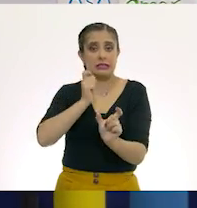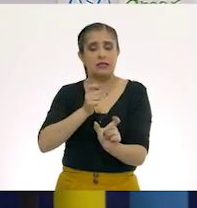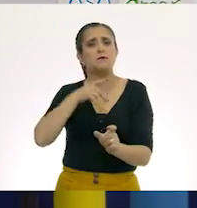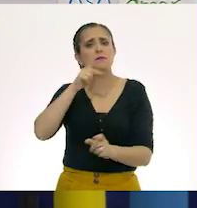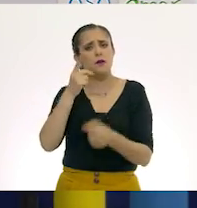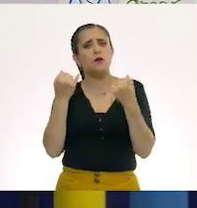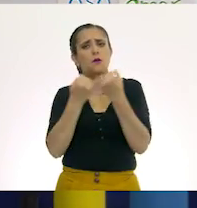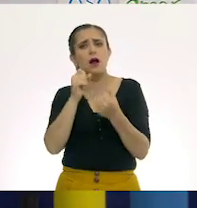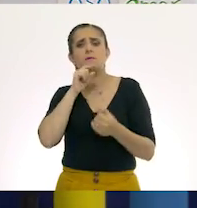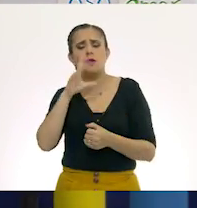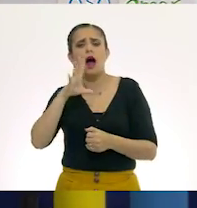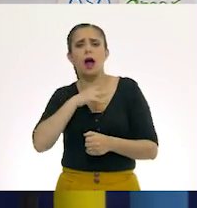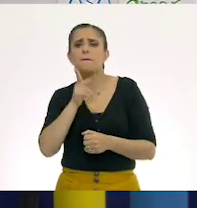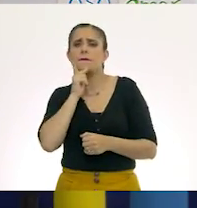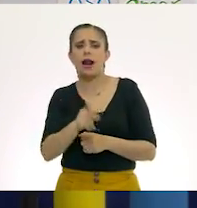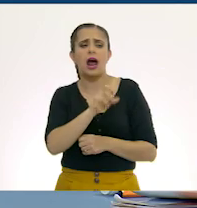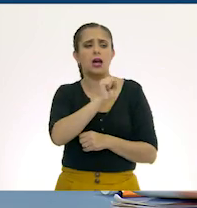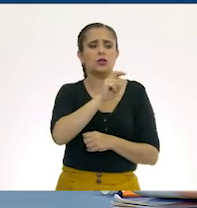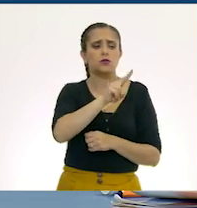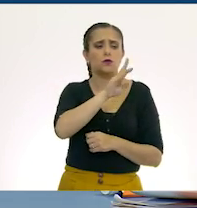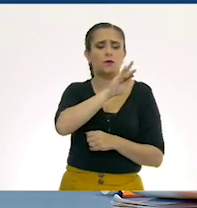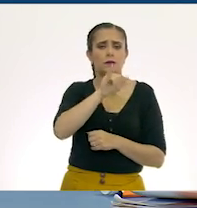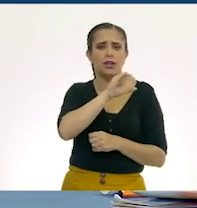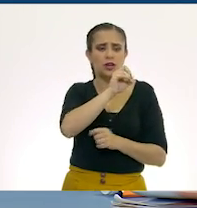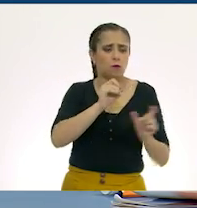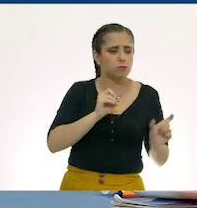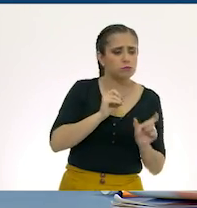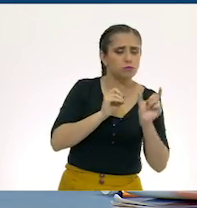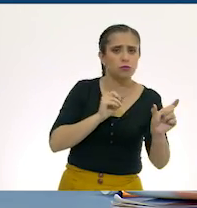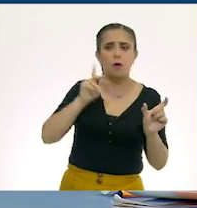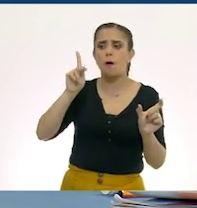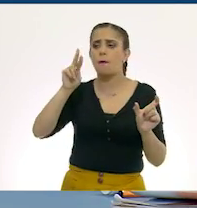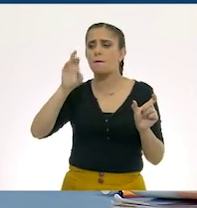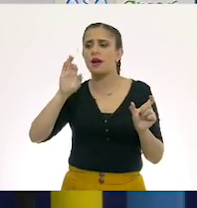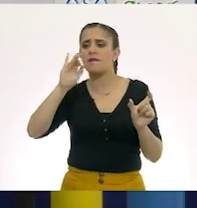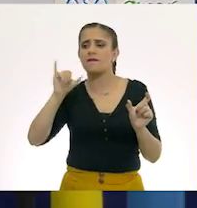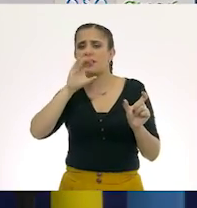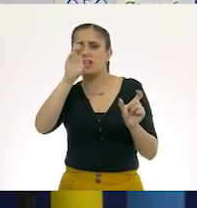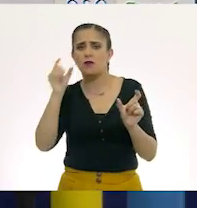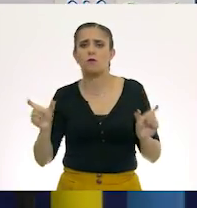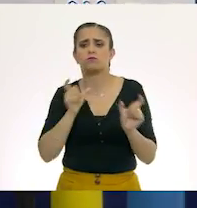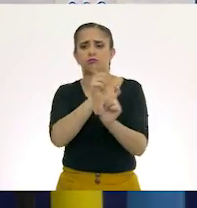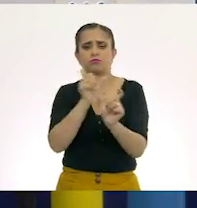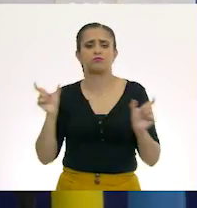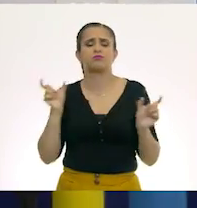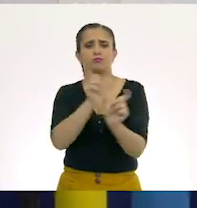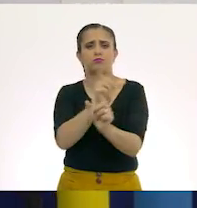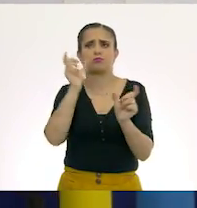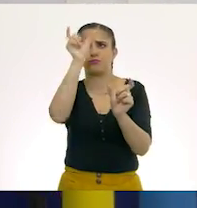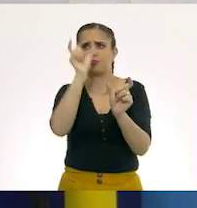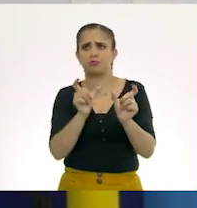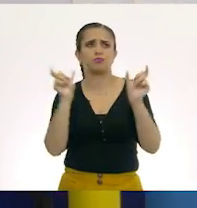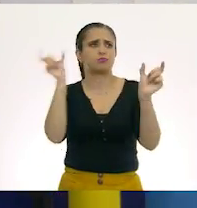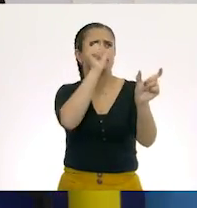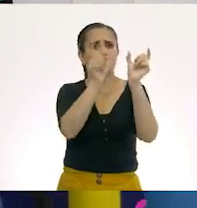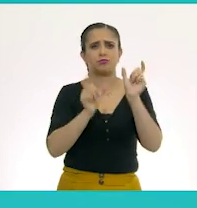palabras, con sufijos y prefijos. Y entonces, para esto vamos a ver una cápsula. ¿Te parece? Sí. Muy bien.